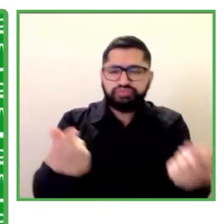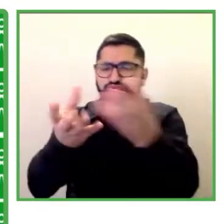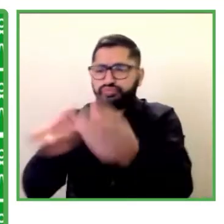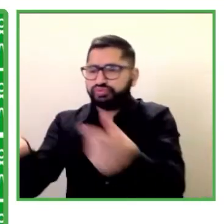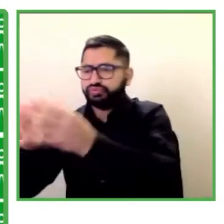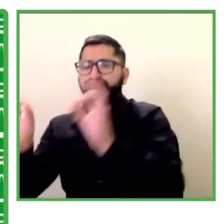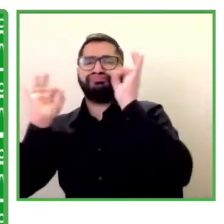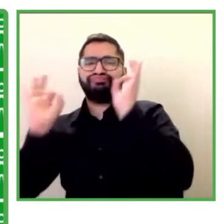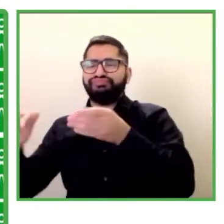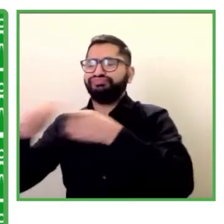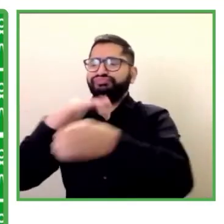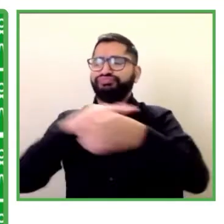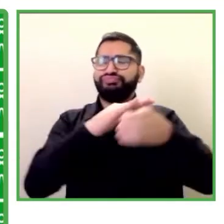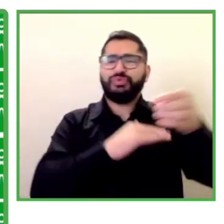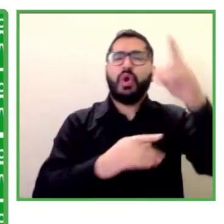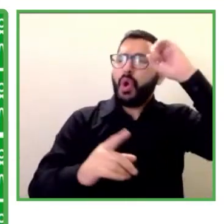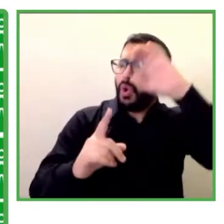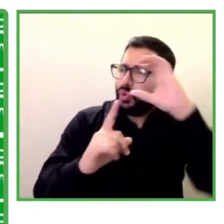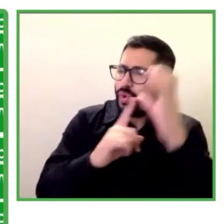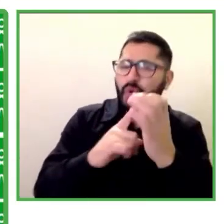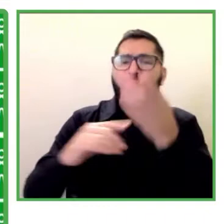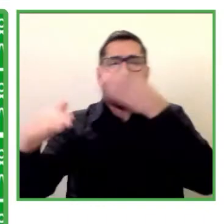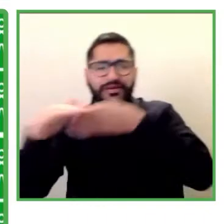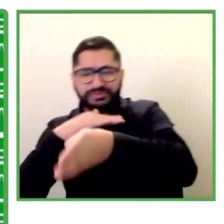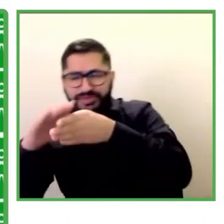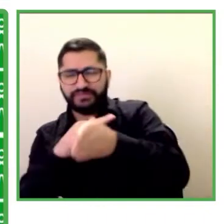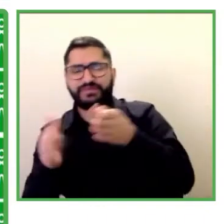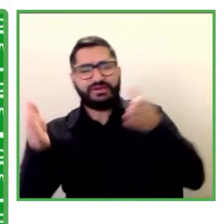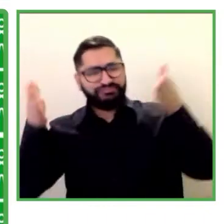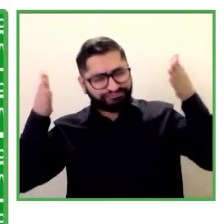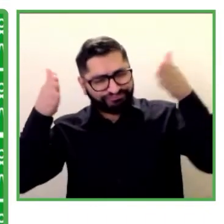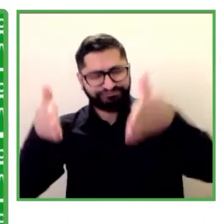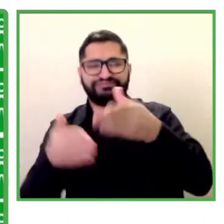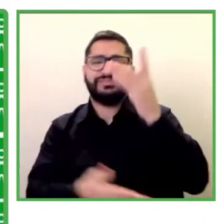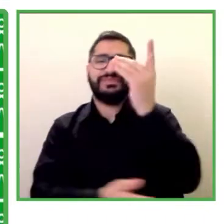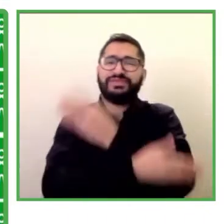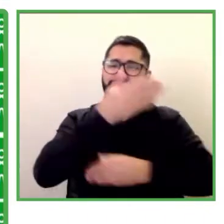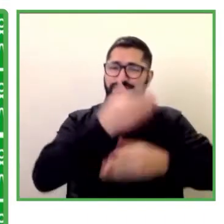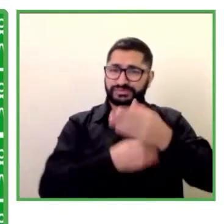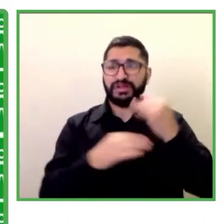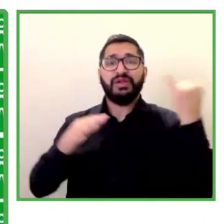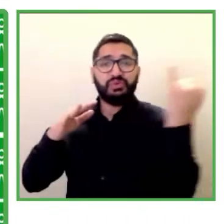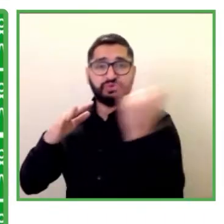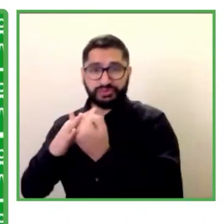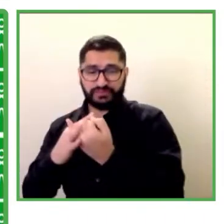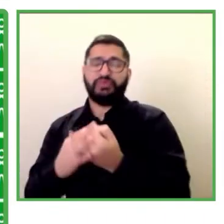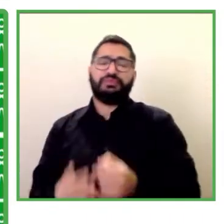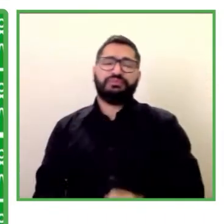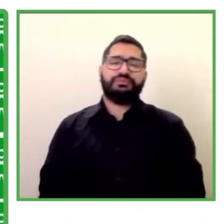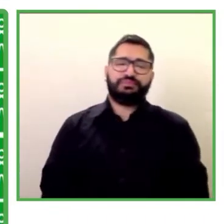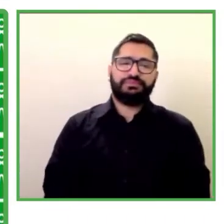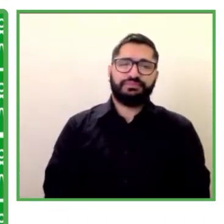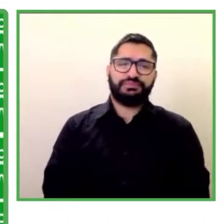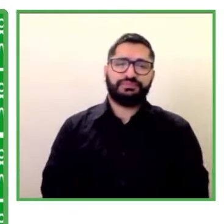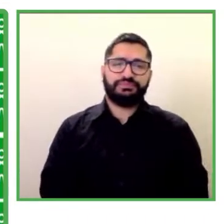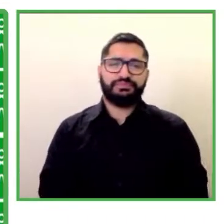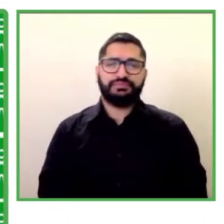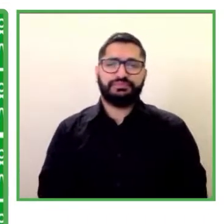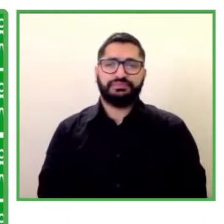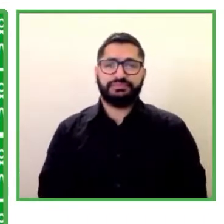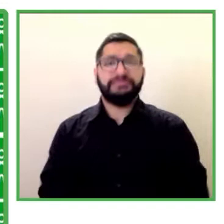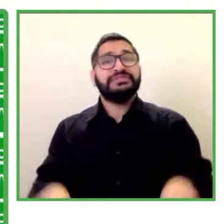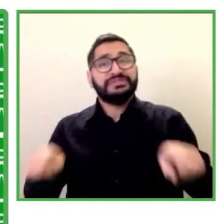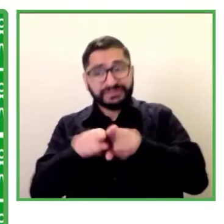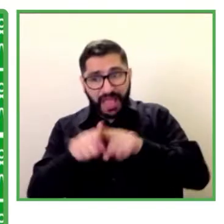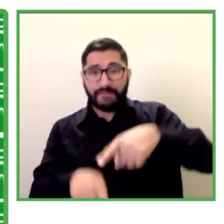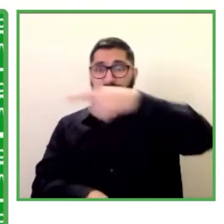que tienen que llevar adelante en lo que tiene que ver con la inclusión de las personas con discapacidad. Estamos también en marcha con el Barómetro de